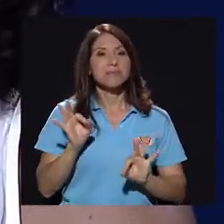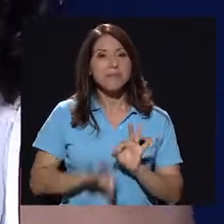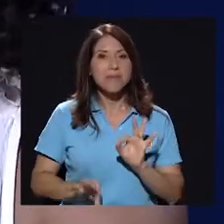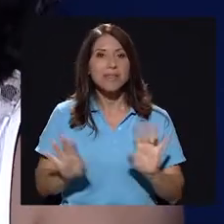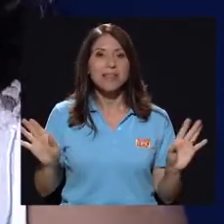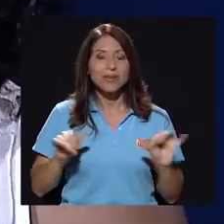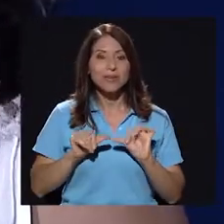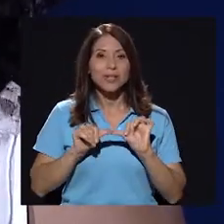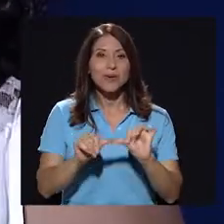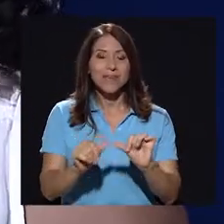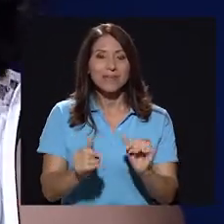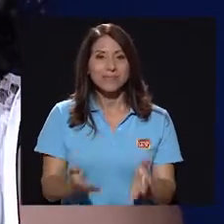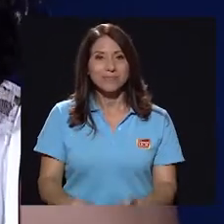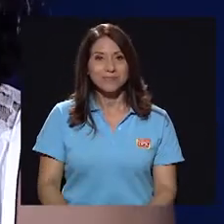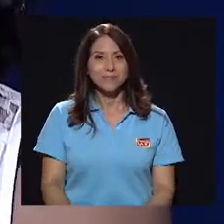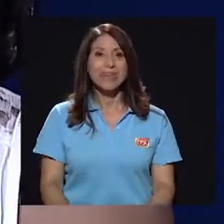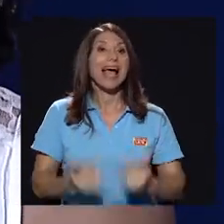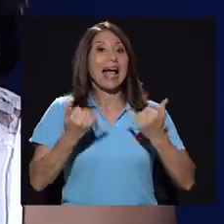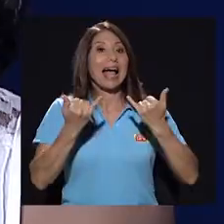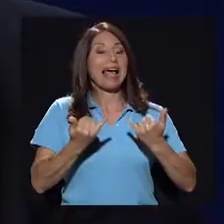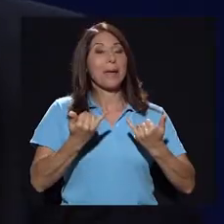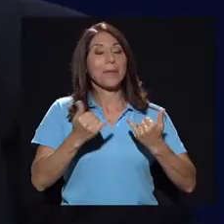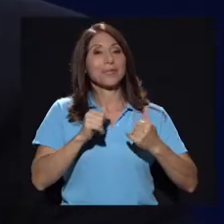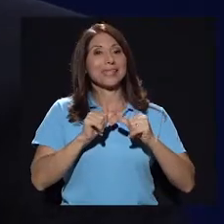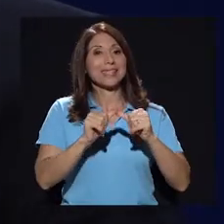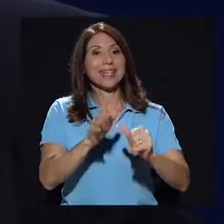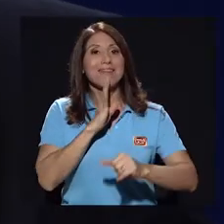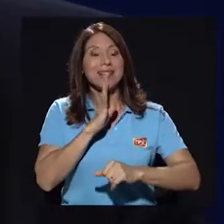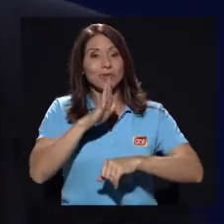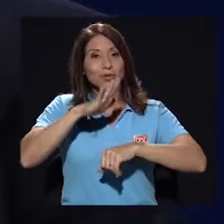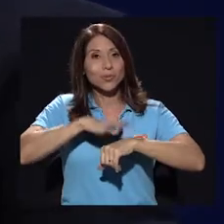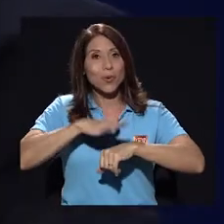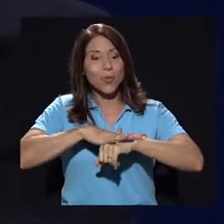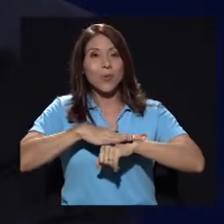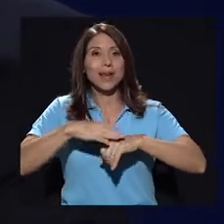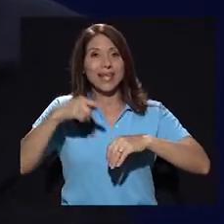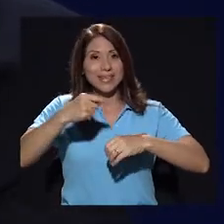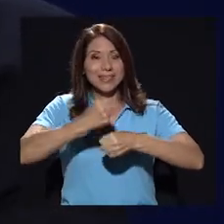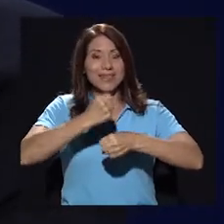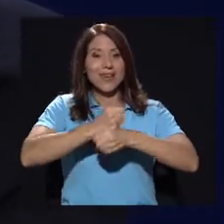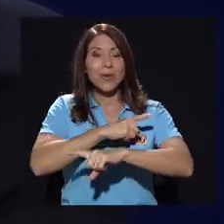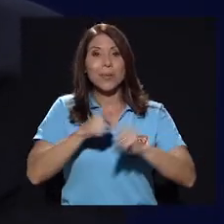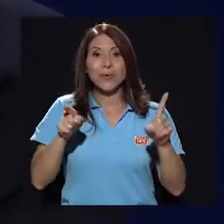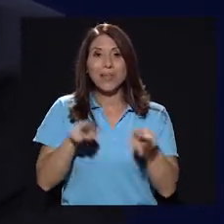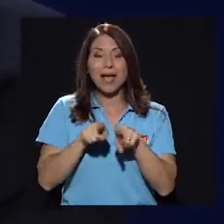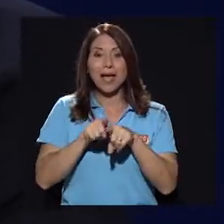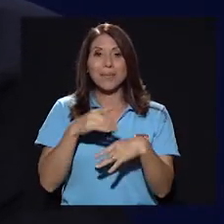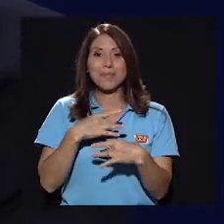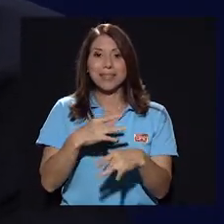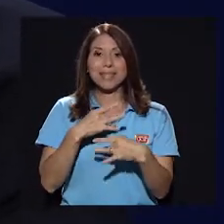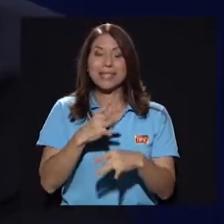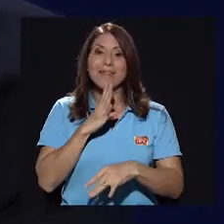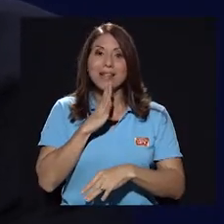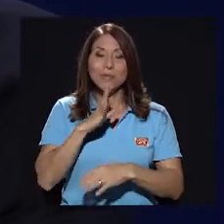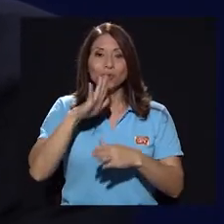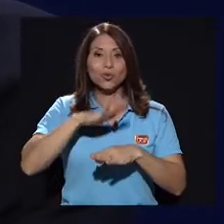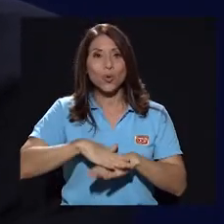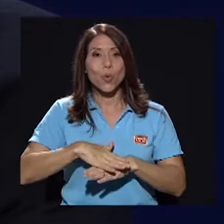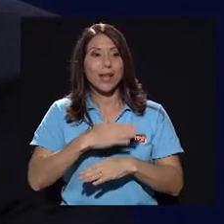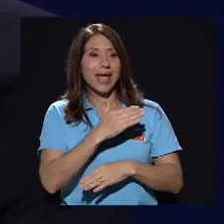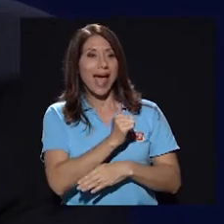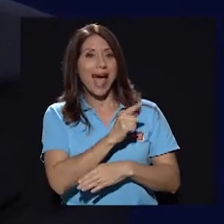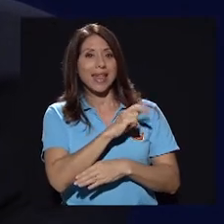simplemente continuaba con él. Vamos a seguir hablando de la producción, pero también me interesa que hablemos de